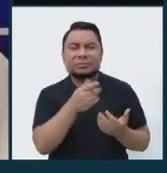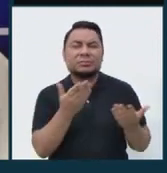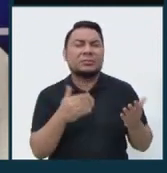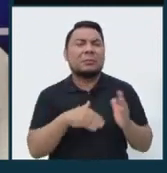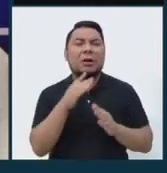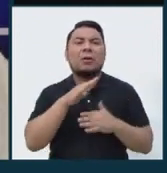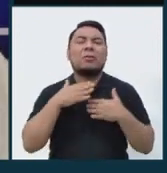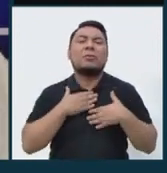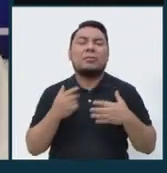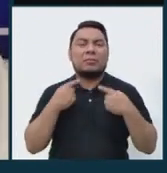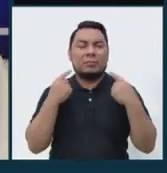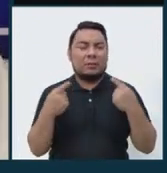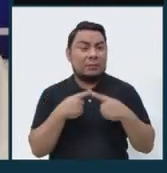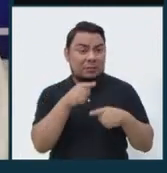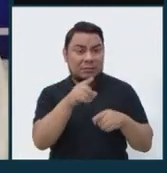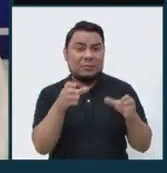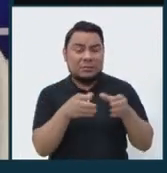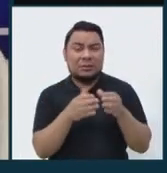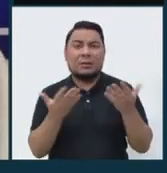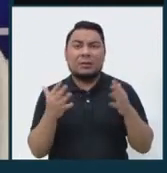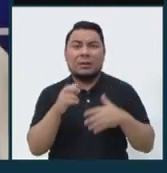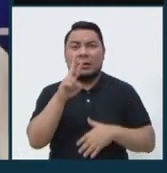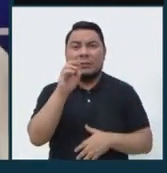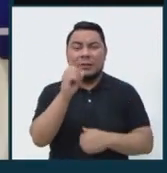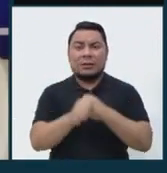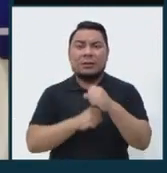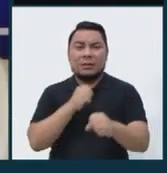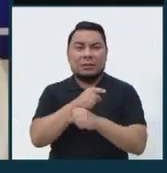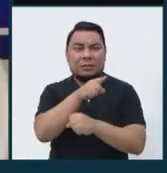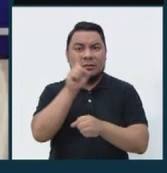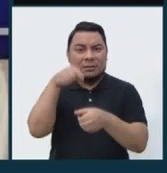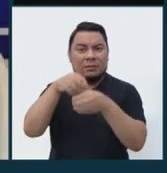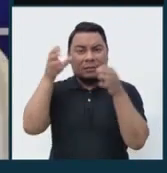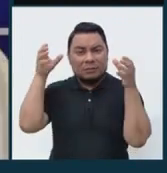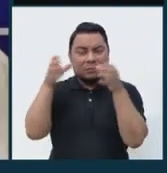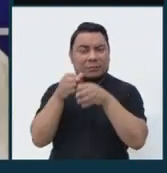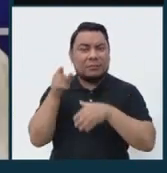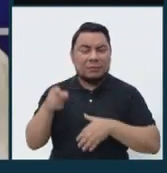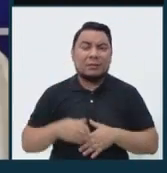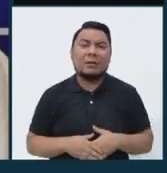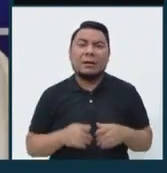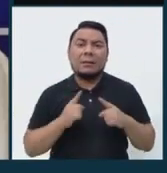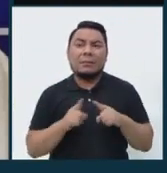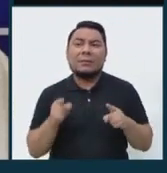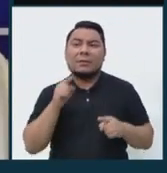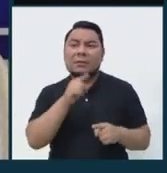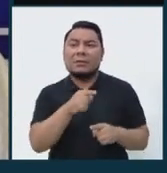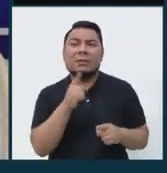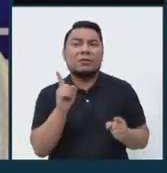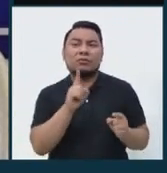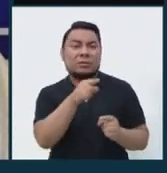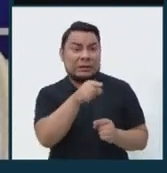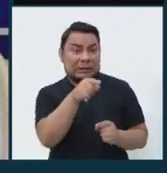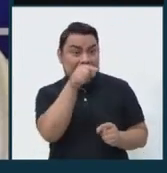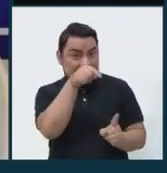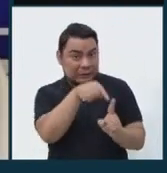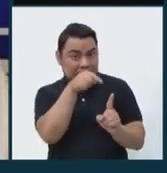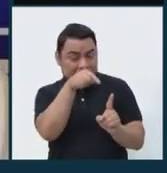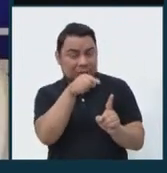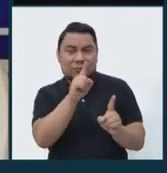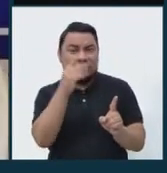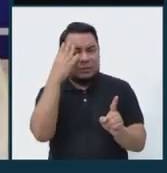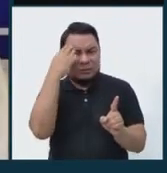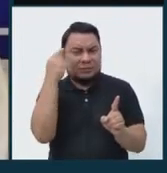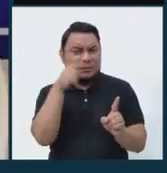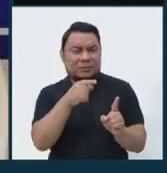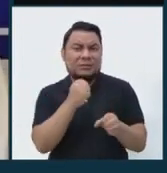más que todo tiene casi 20 años en el Parlamento, no tiene experiencia en gestión. Más bien él, creo, dice,